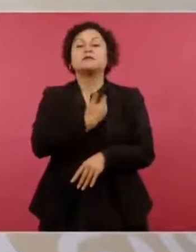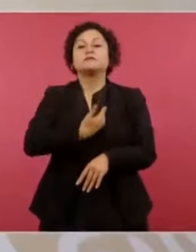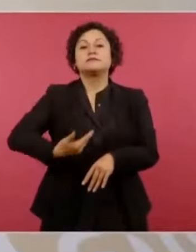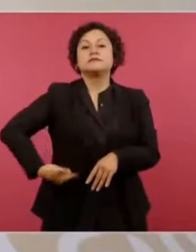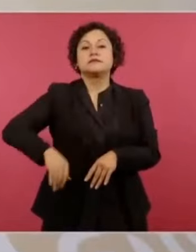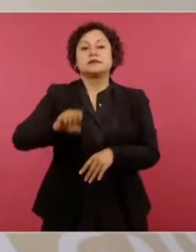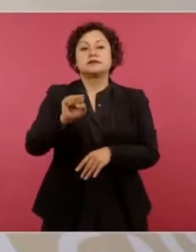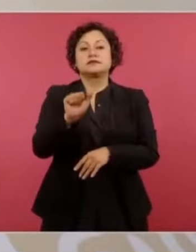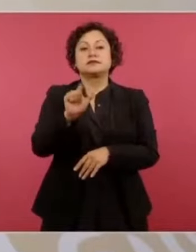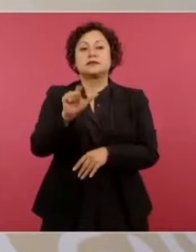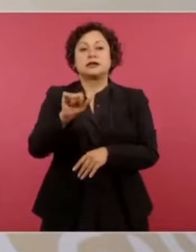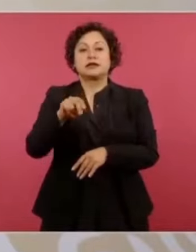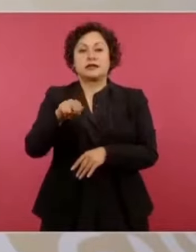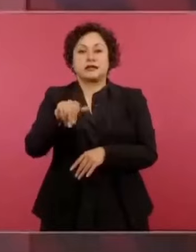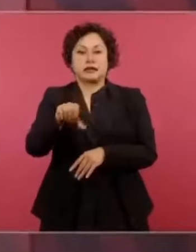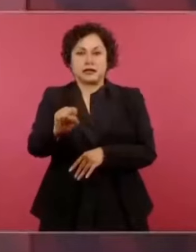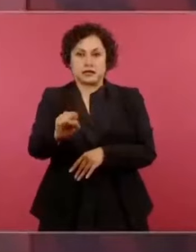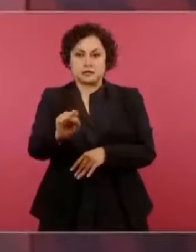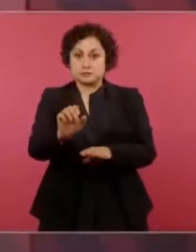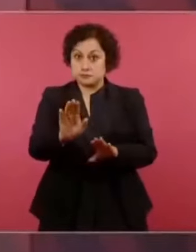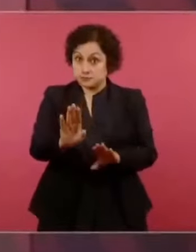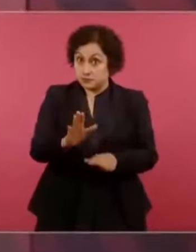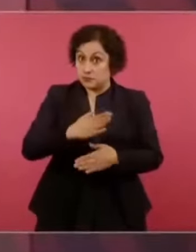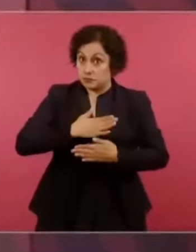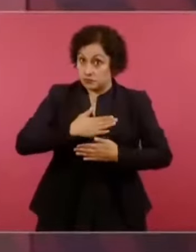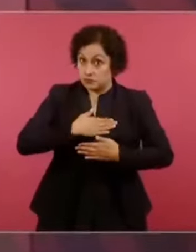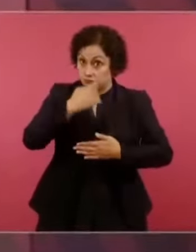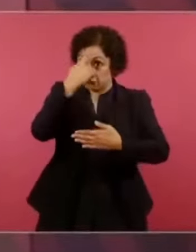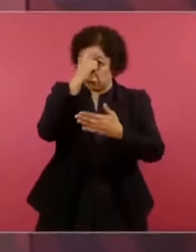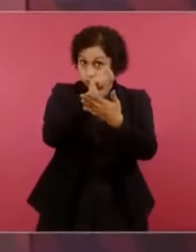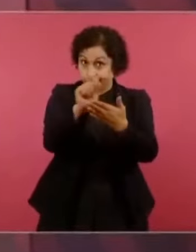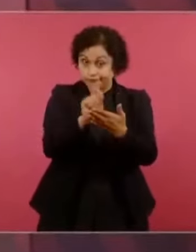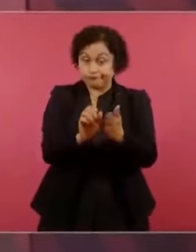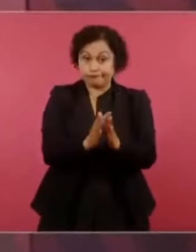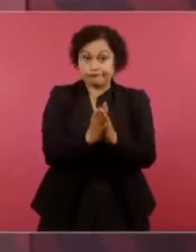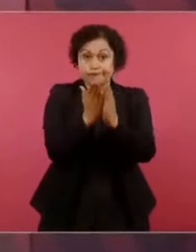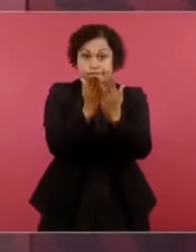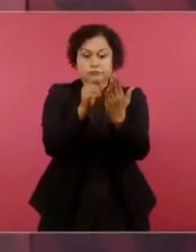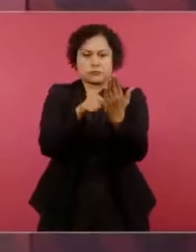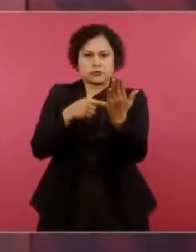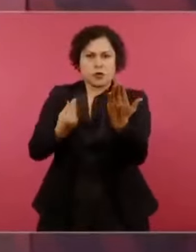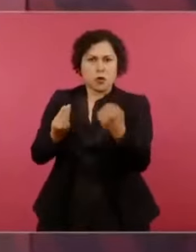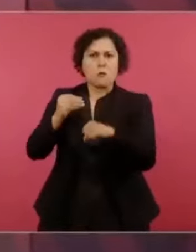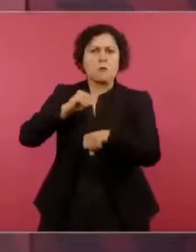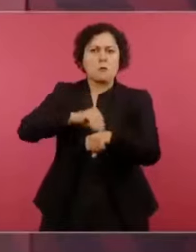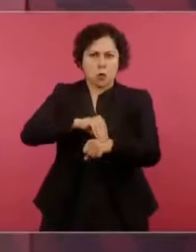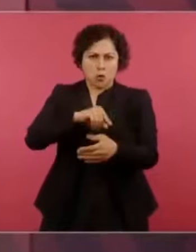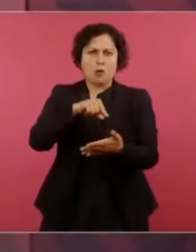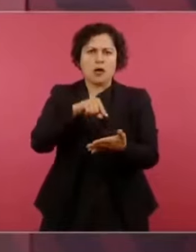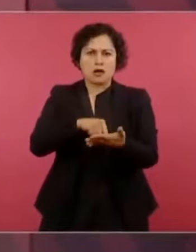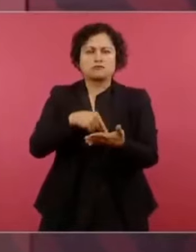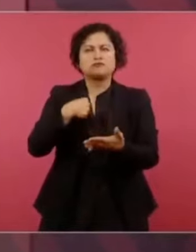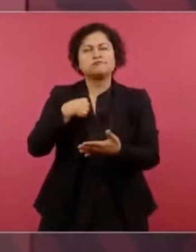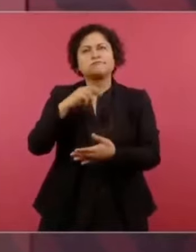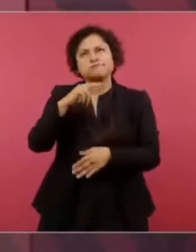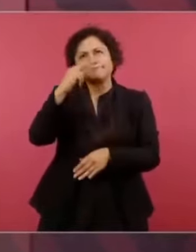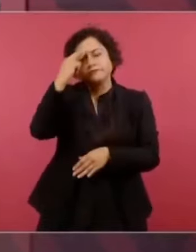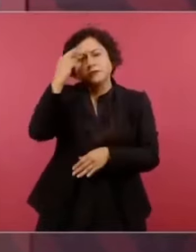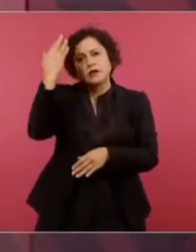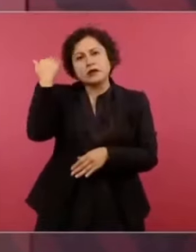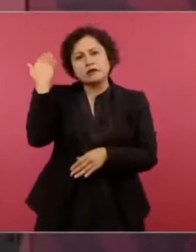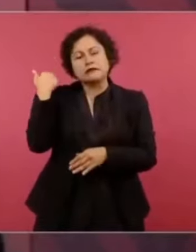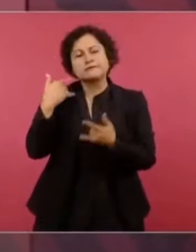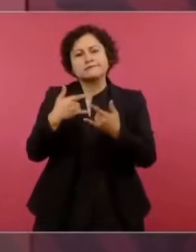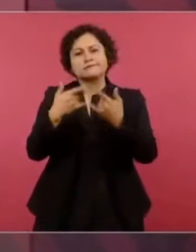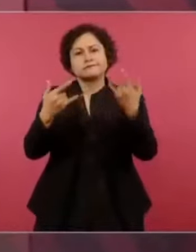En mi libro cuento que le pregunté a un empresario